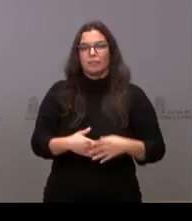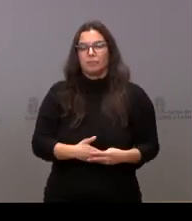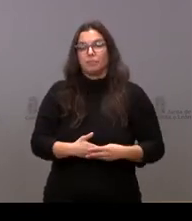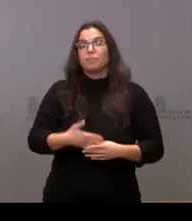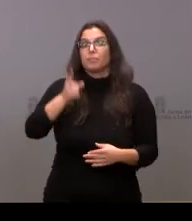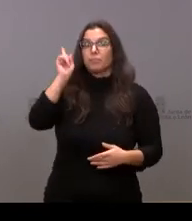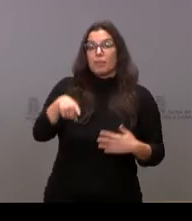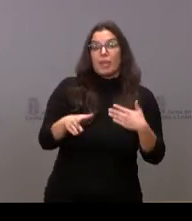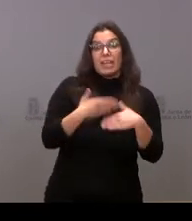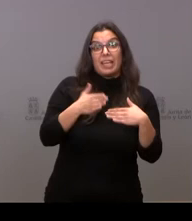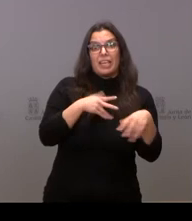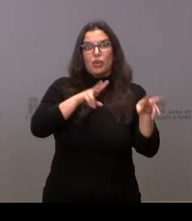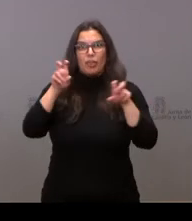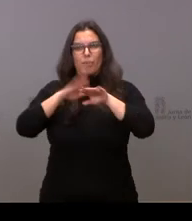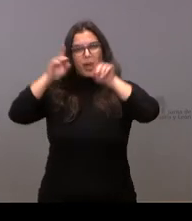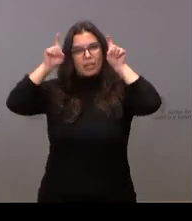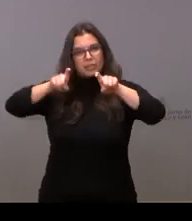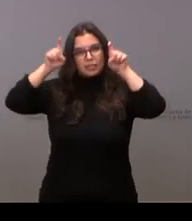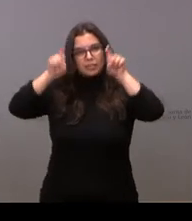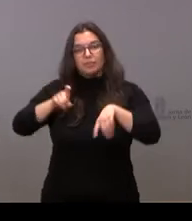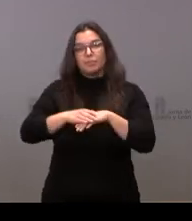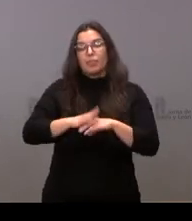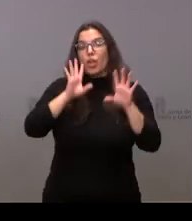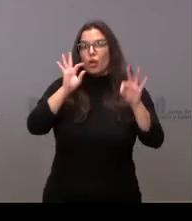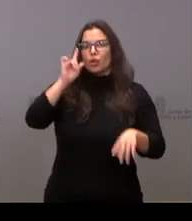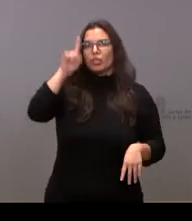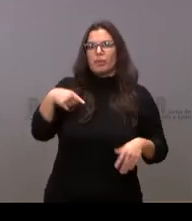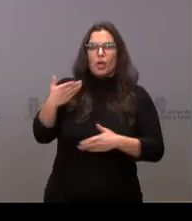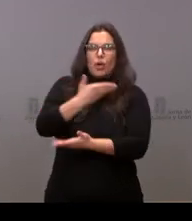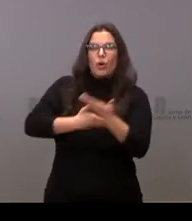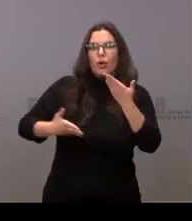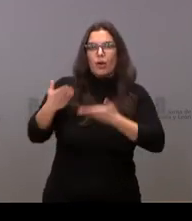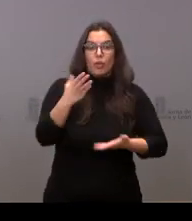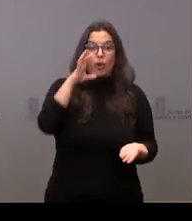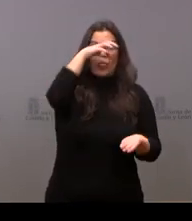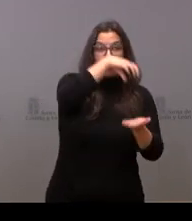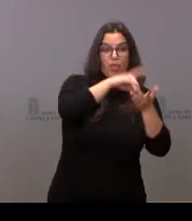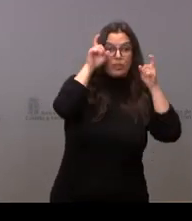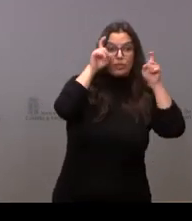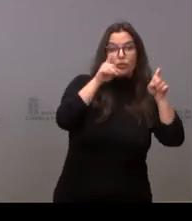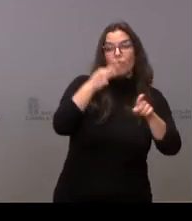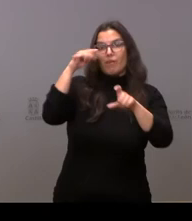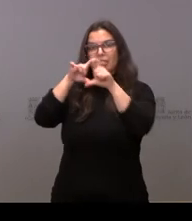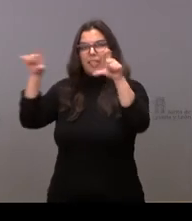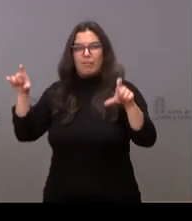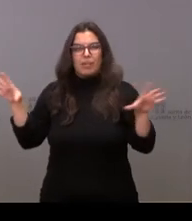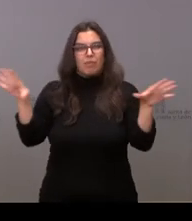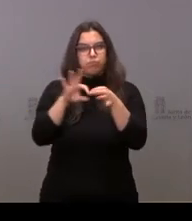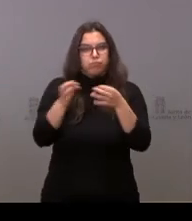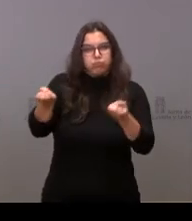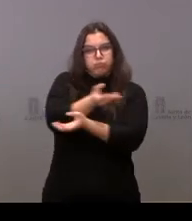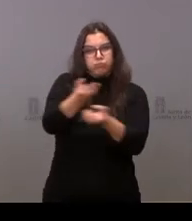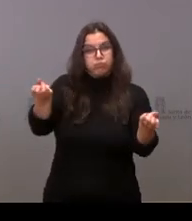innovación pedagógica. Por supuesto, la colaboración entre centros y empresas. Un plan